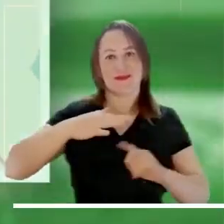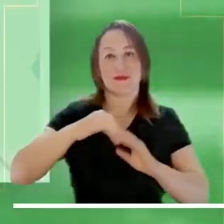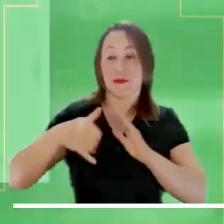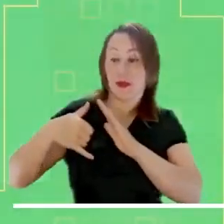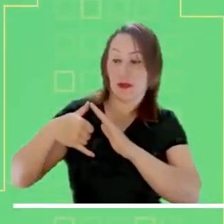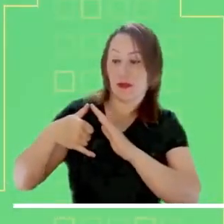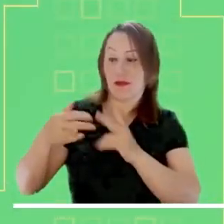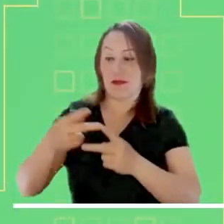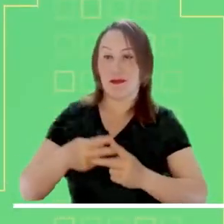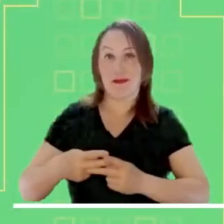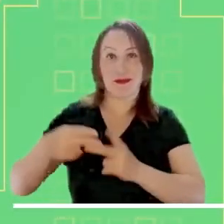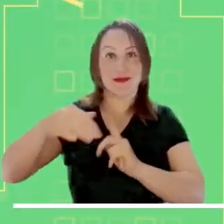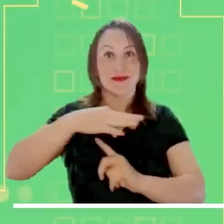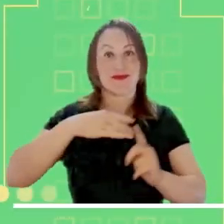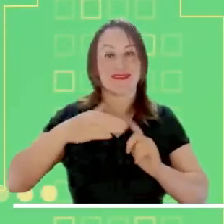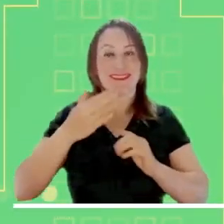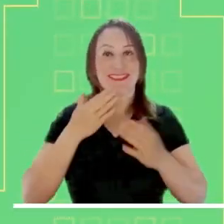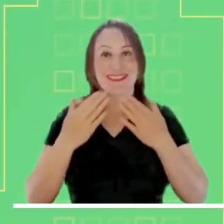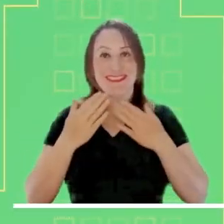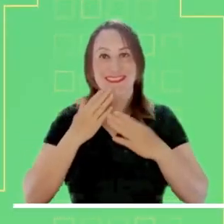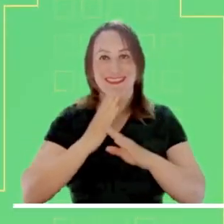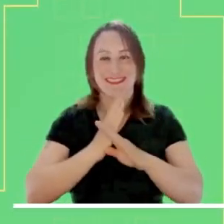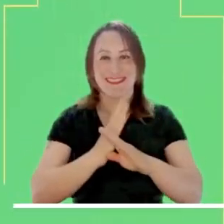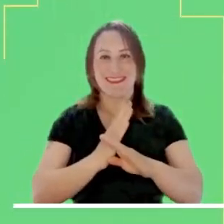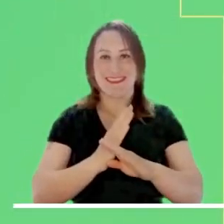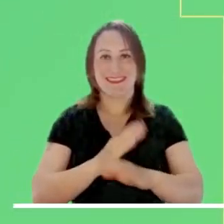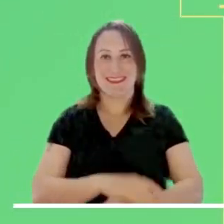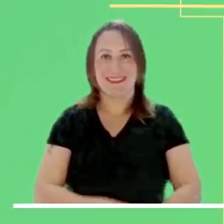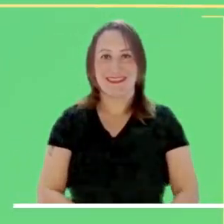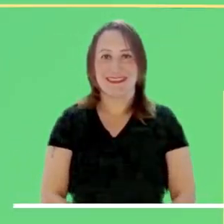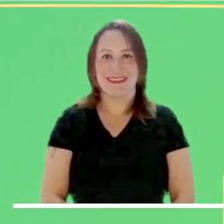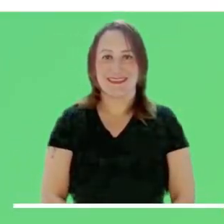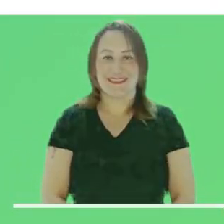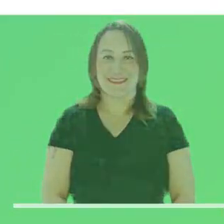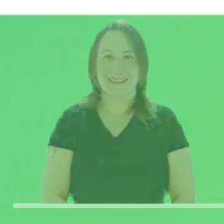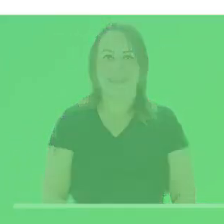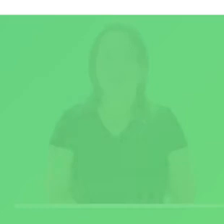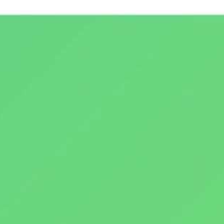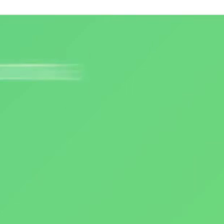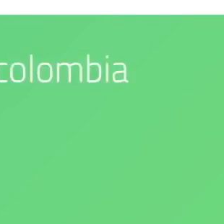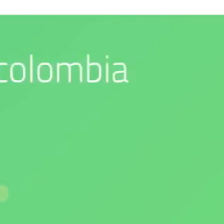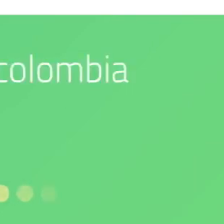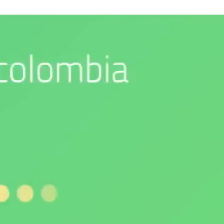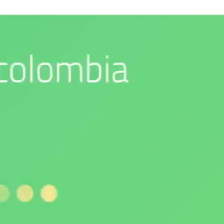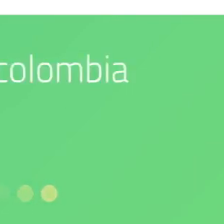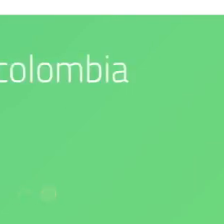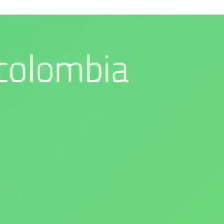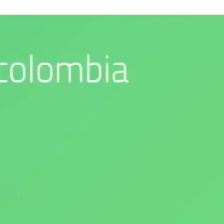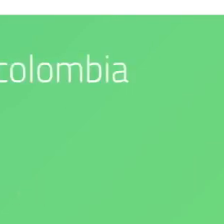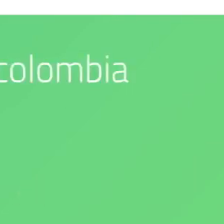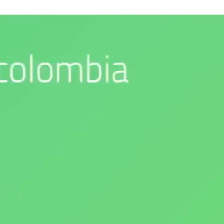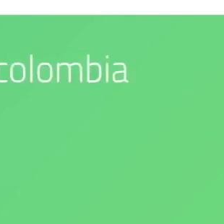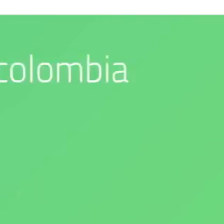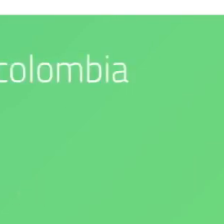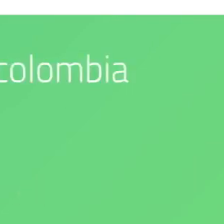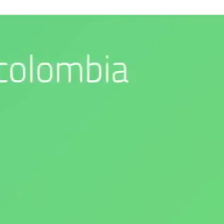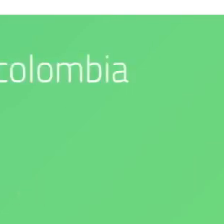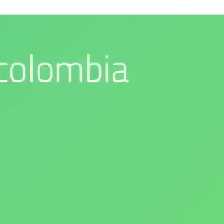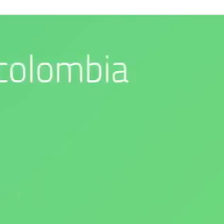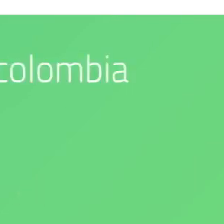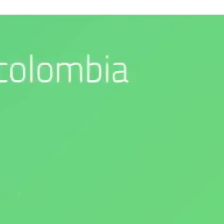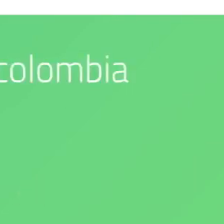Síguenos en nuestras redes sociales. Nuestro compromiso es con el medio ambiente. IDEAM es